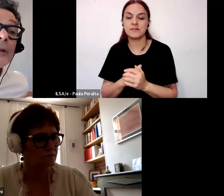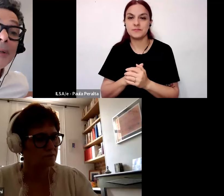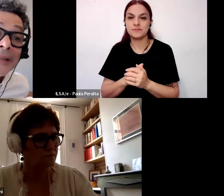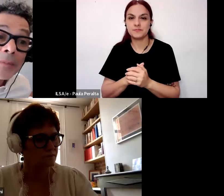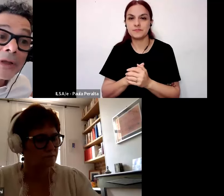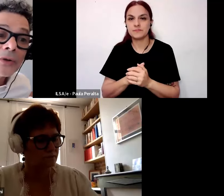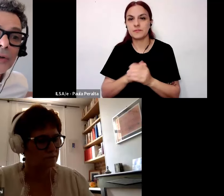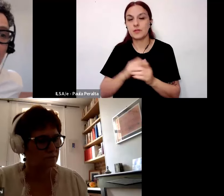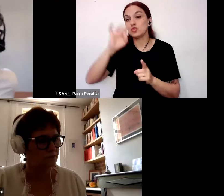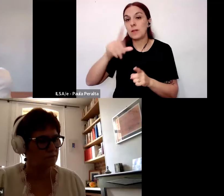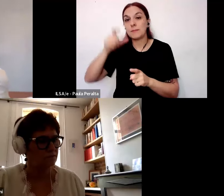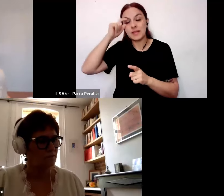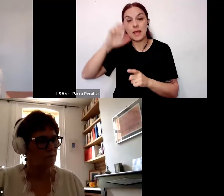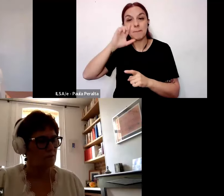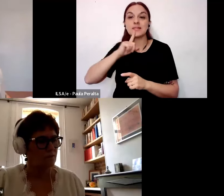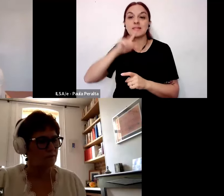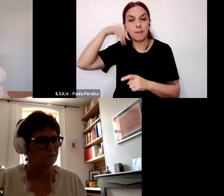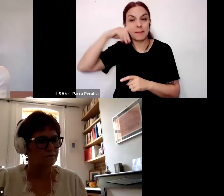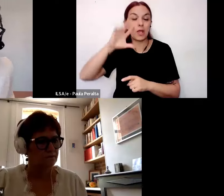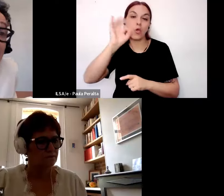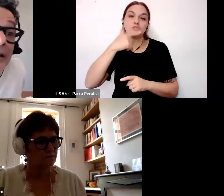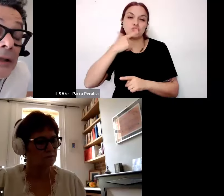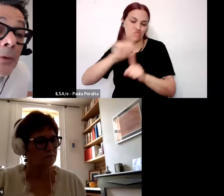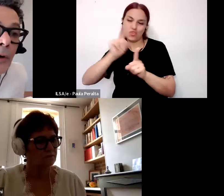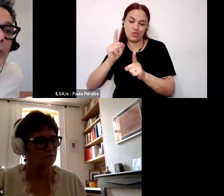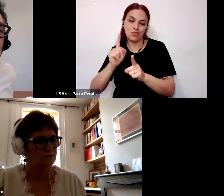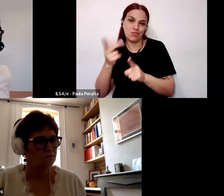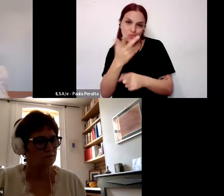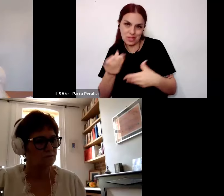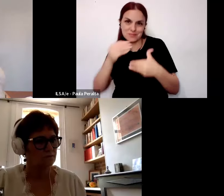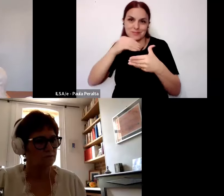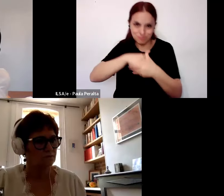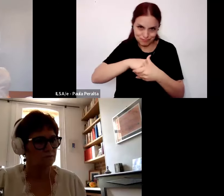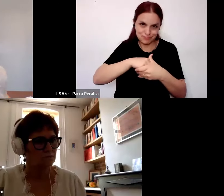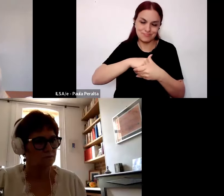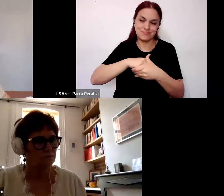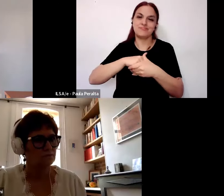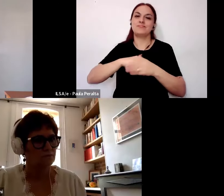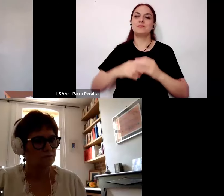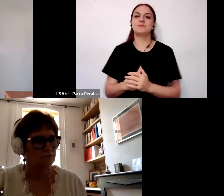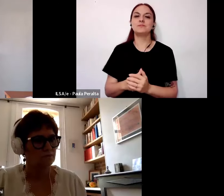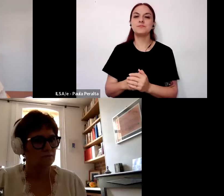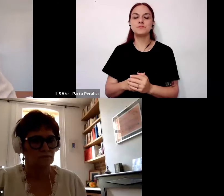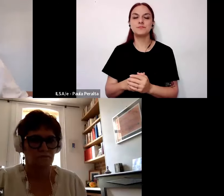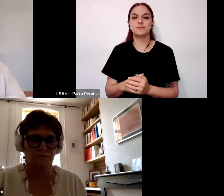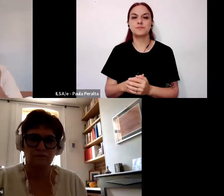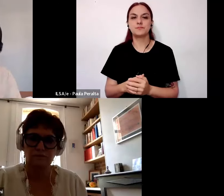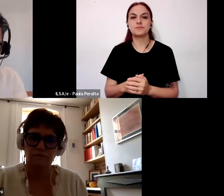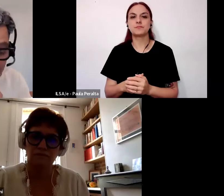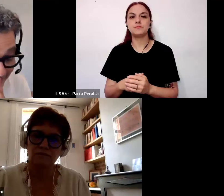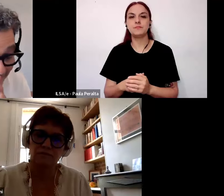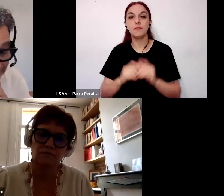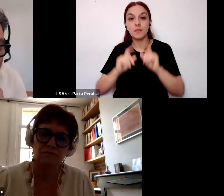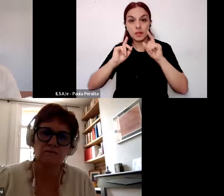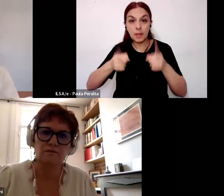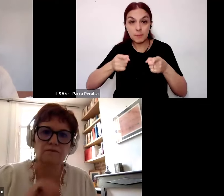de los criterios epistémicos muy restrictivos de los campos disciplinarios de las ciencias de la educación pero también